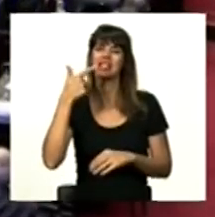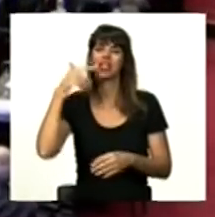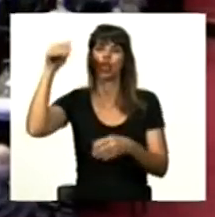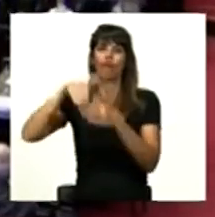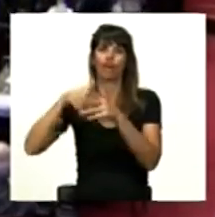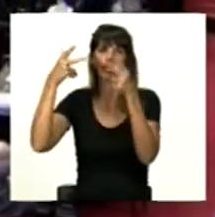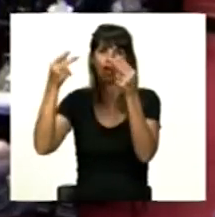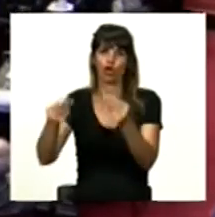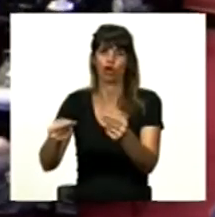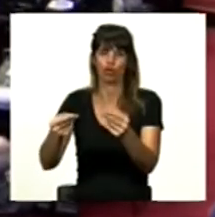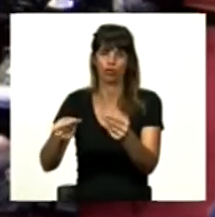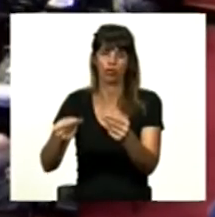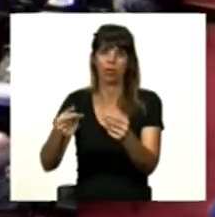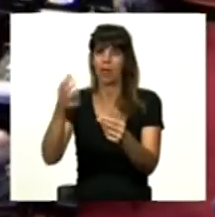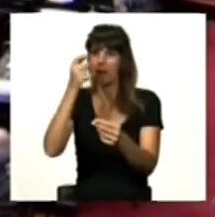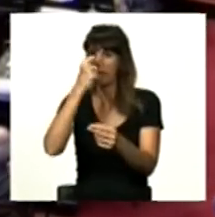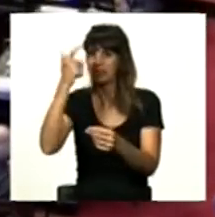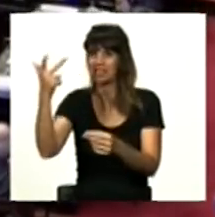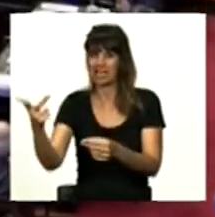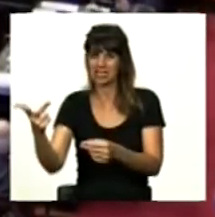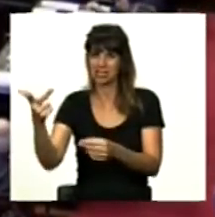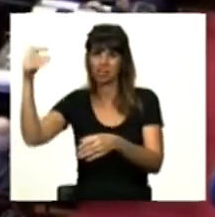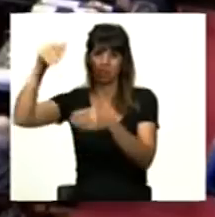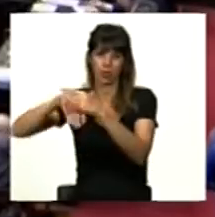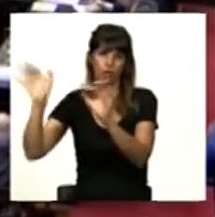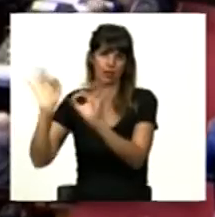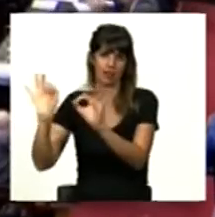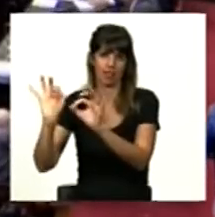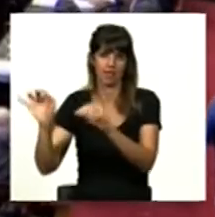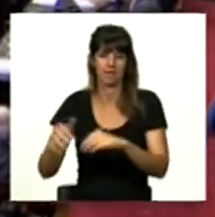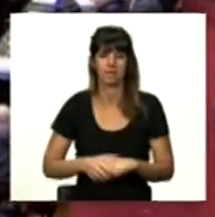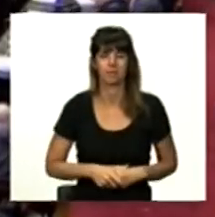negativa y 23 abstenciones.